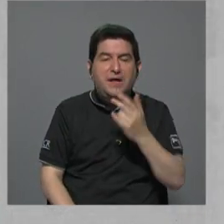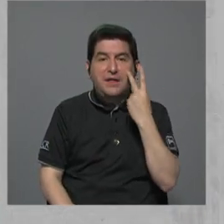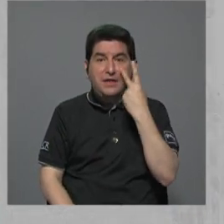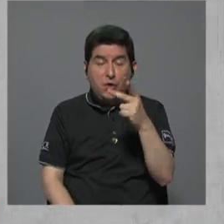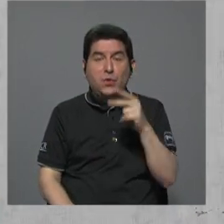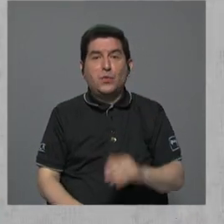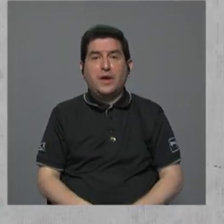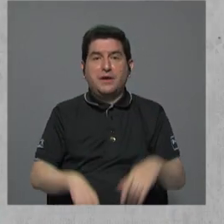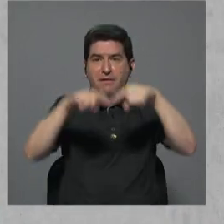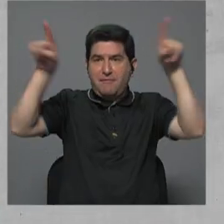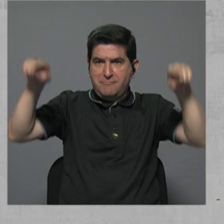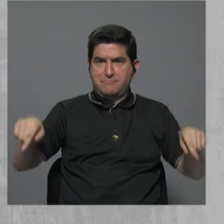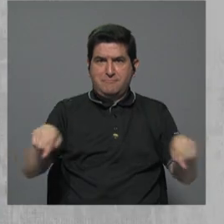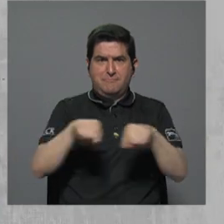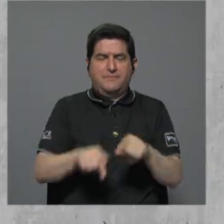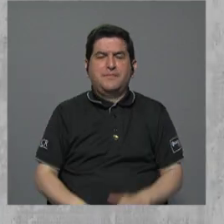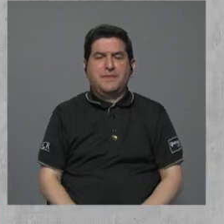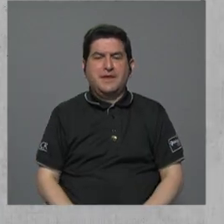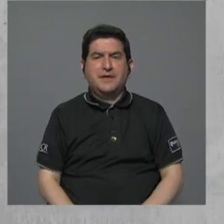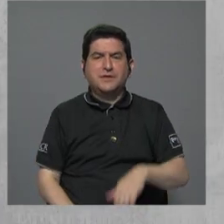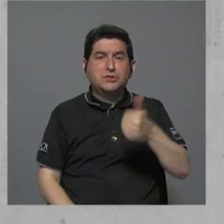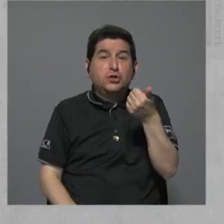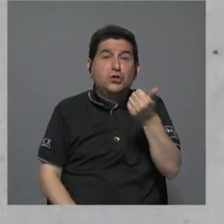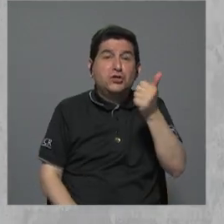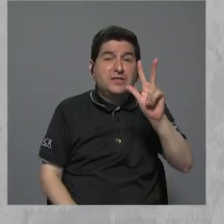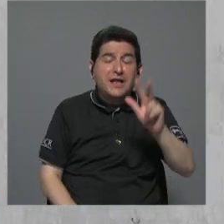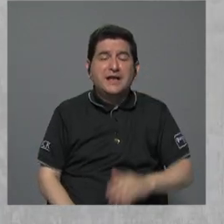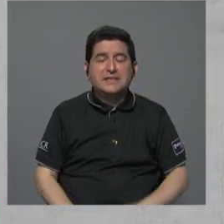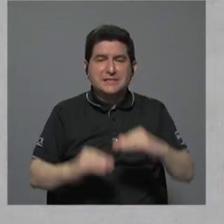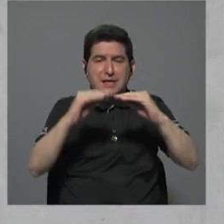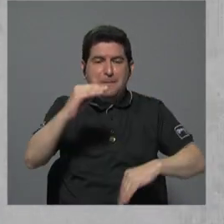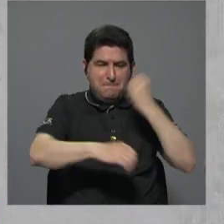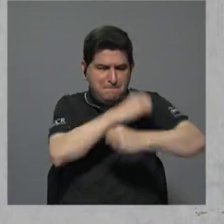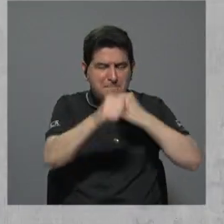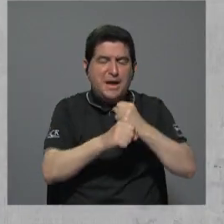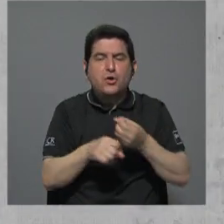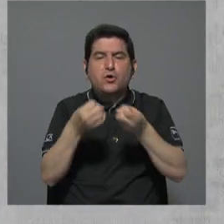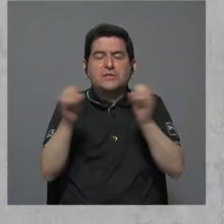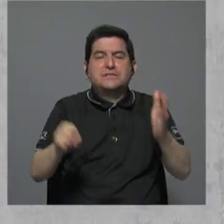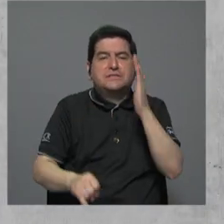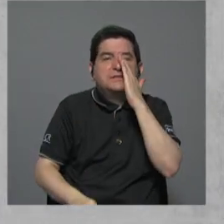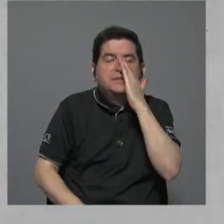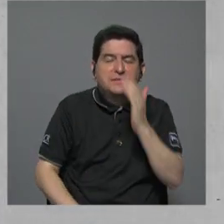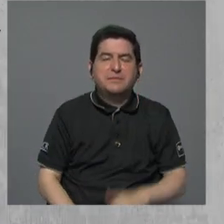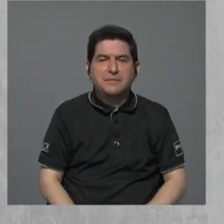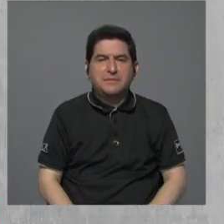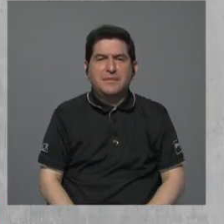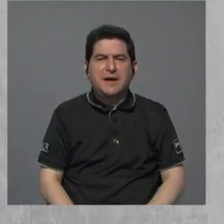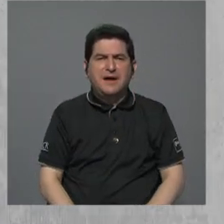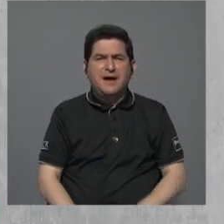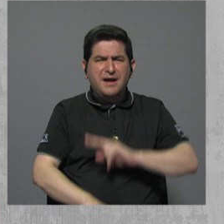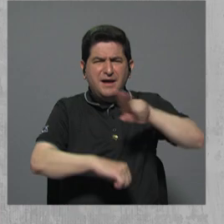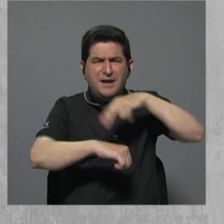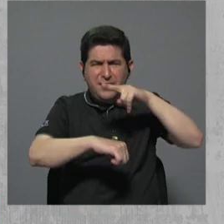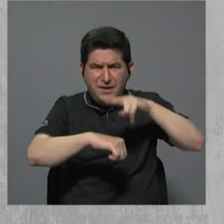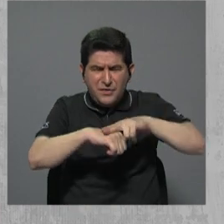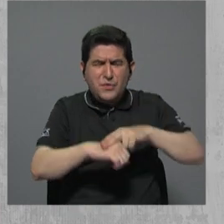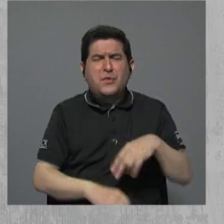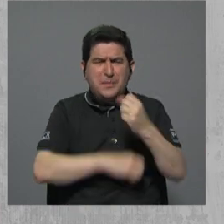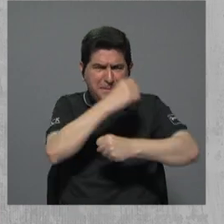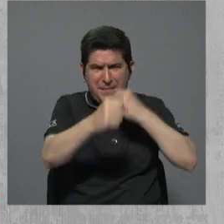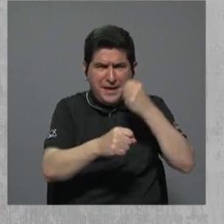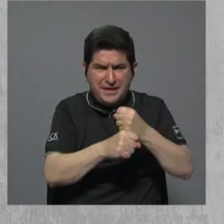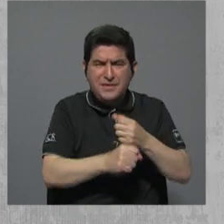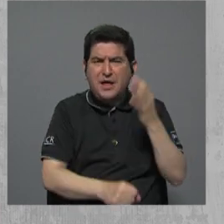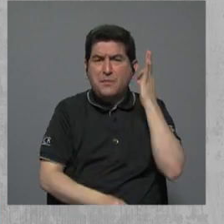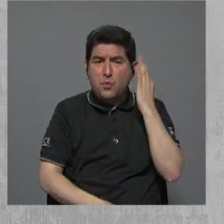viendo en pantalla, esto es un total de 13 menores de edad que quedan sin su madre, y además un promedio de edad que también es un dato muy interesante,